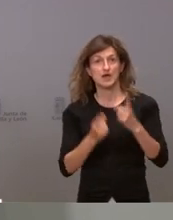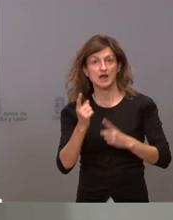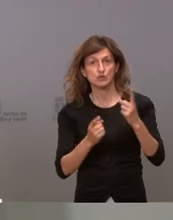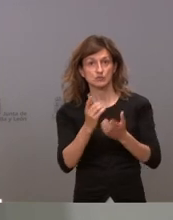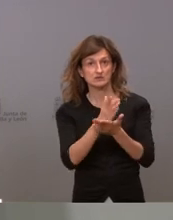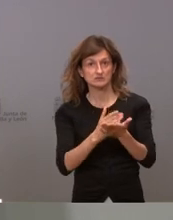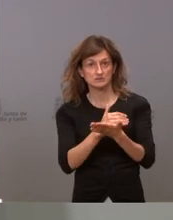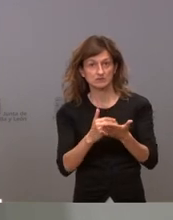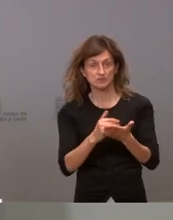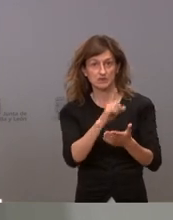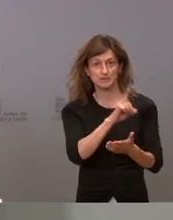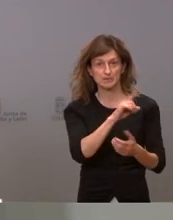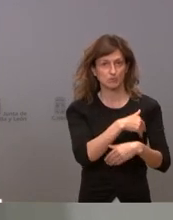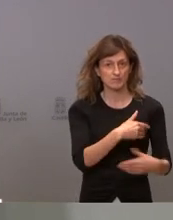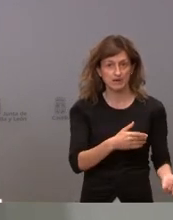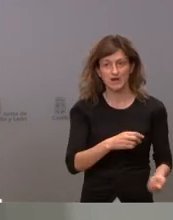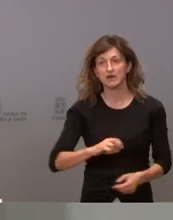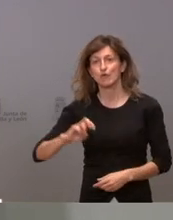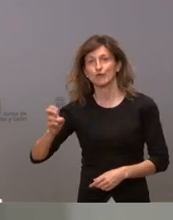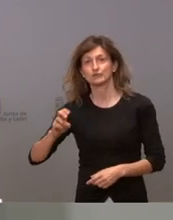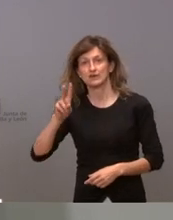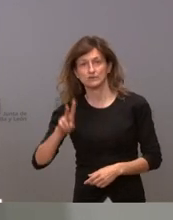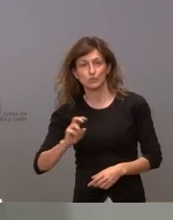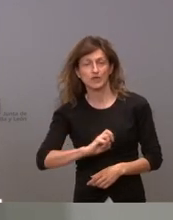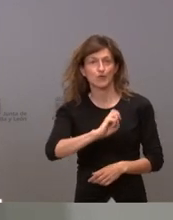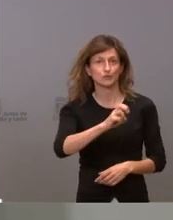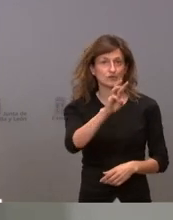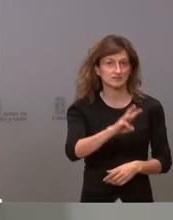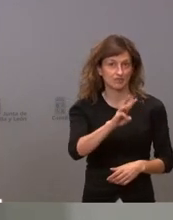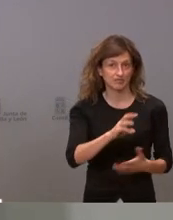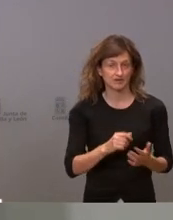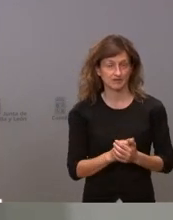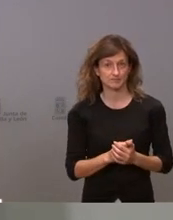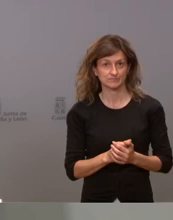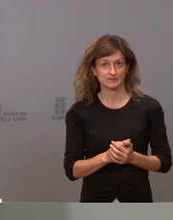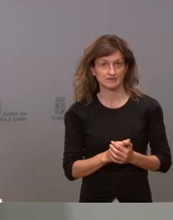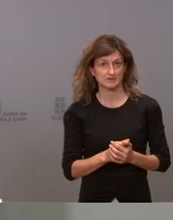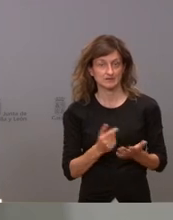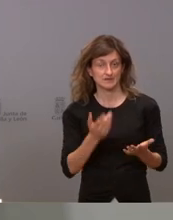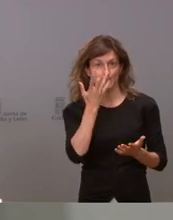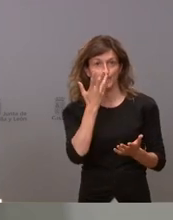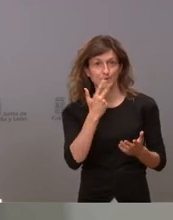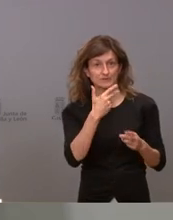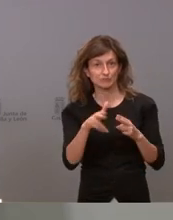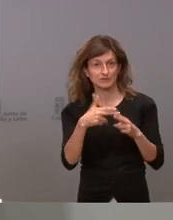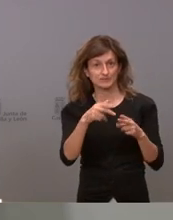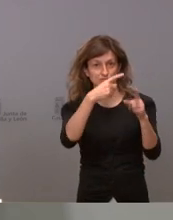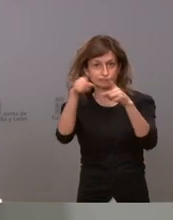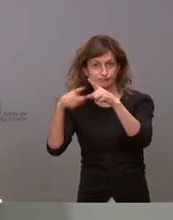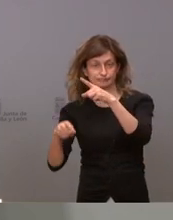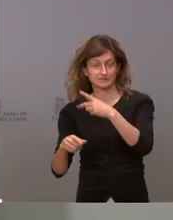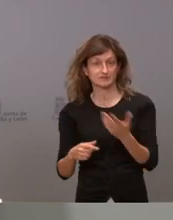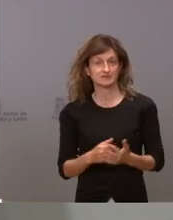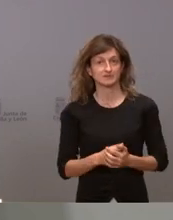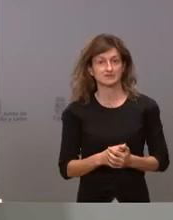tuvieron una primera ahora muy mala otra es la segunda otra es la tercera y las ha habido de todos los colores y si uno